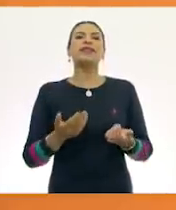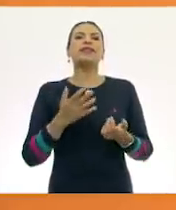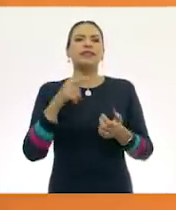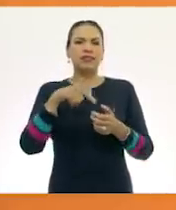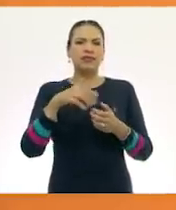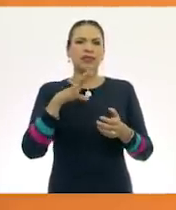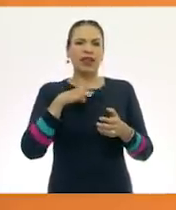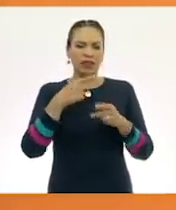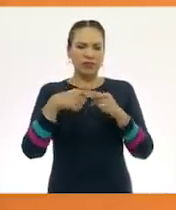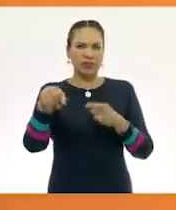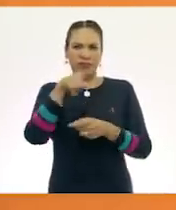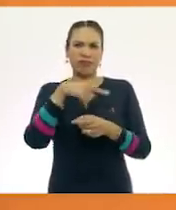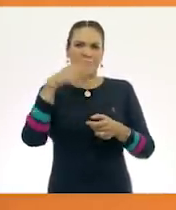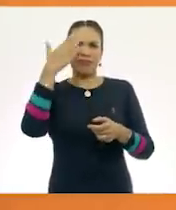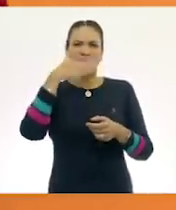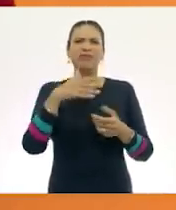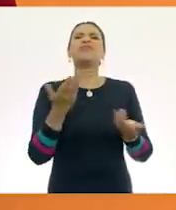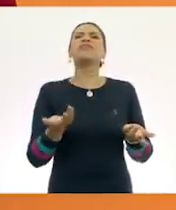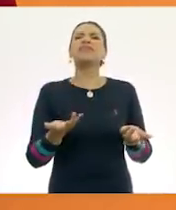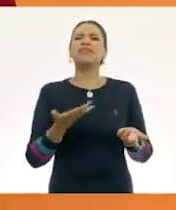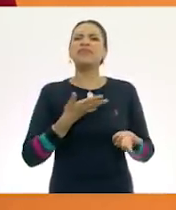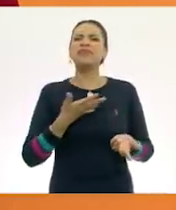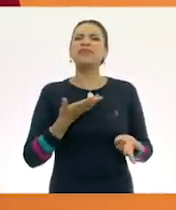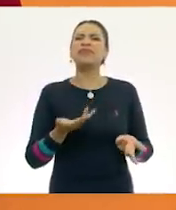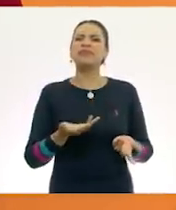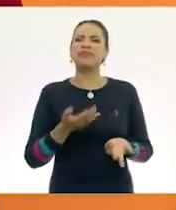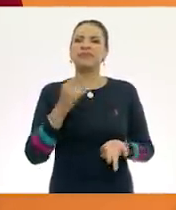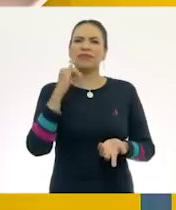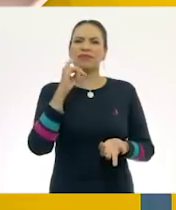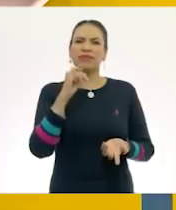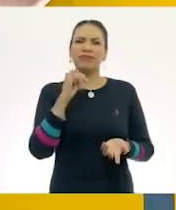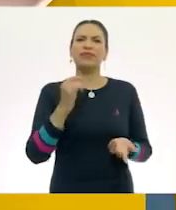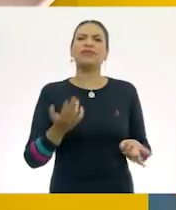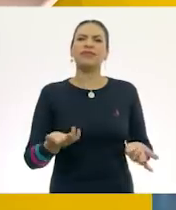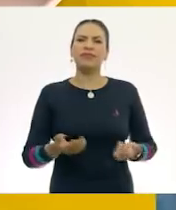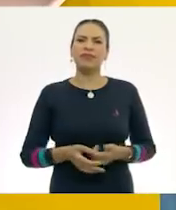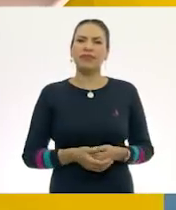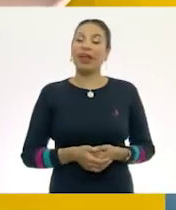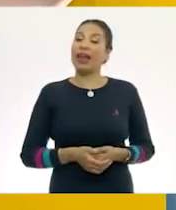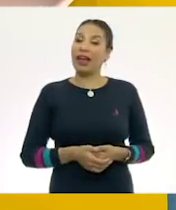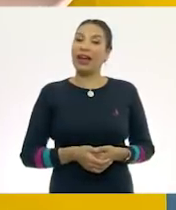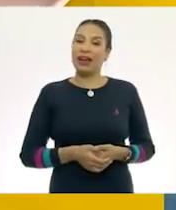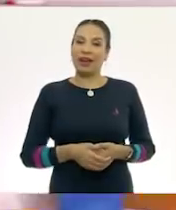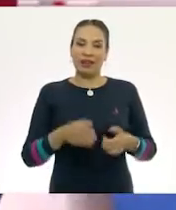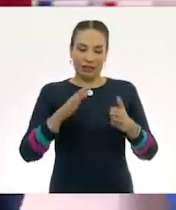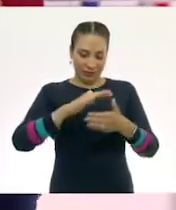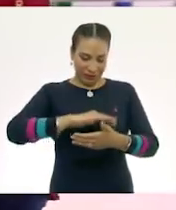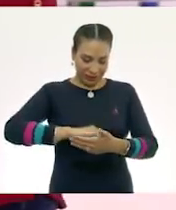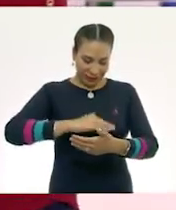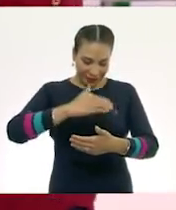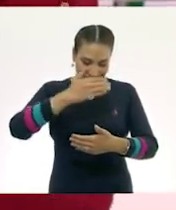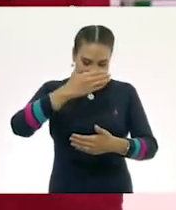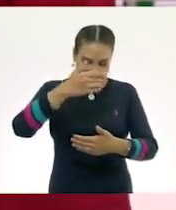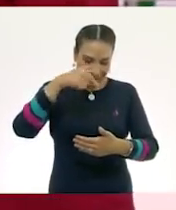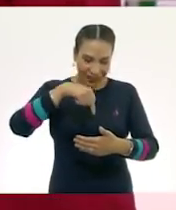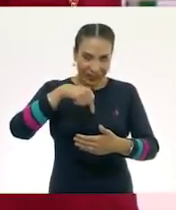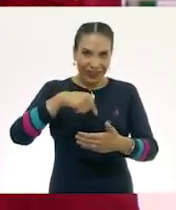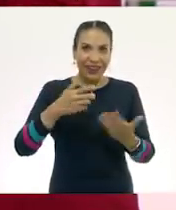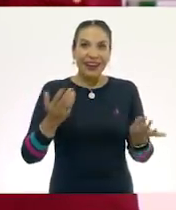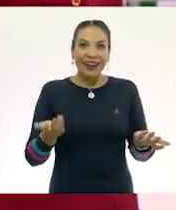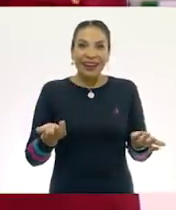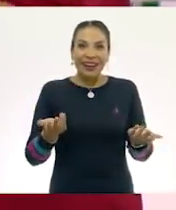están familiarizados. ¿Quieres saber qué es? Sí. Bien, vamos a abrirla. A ver.